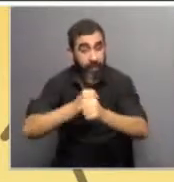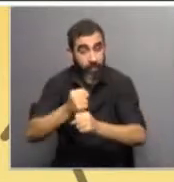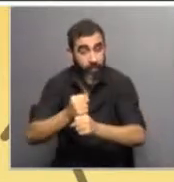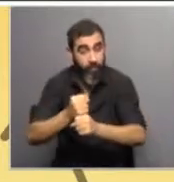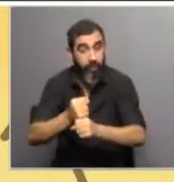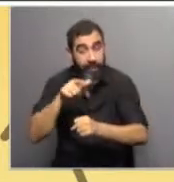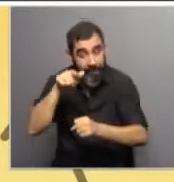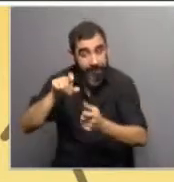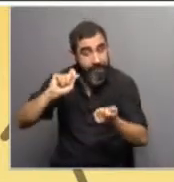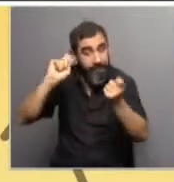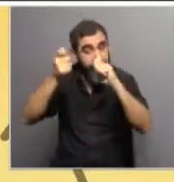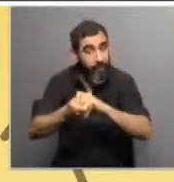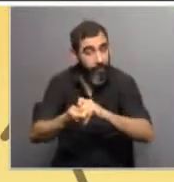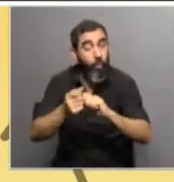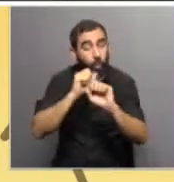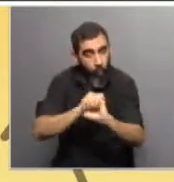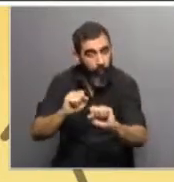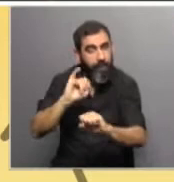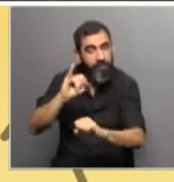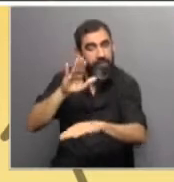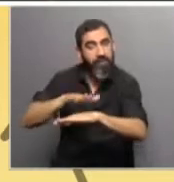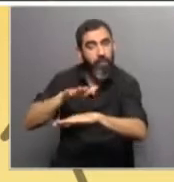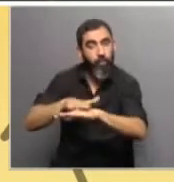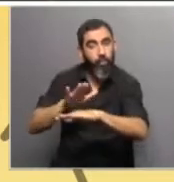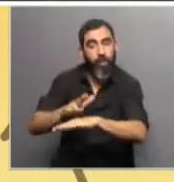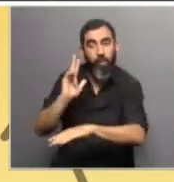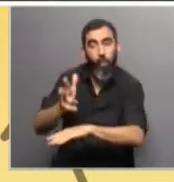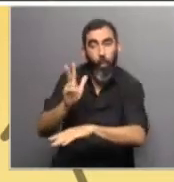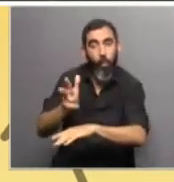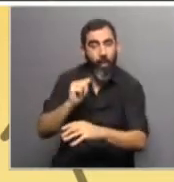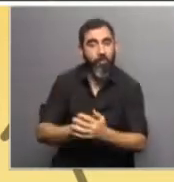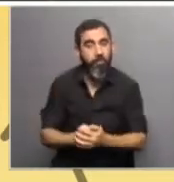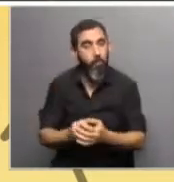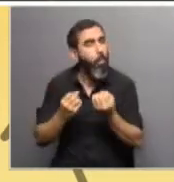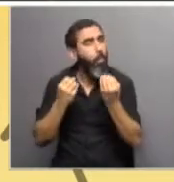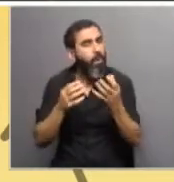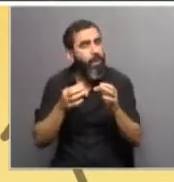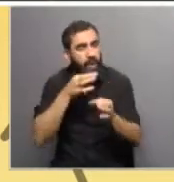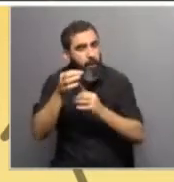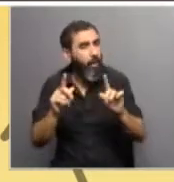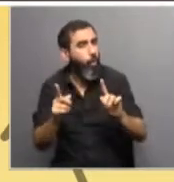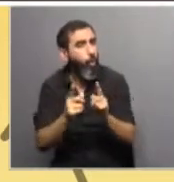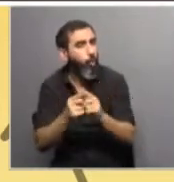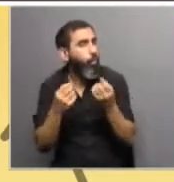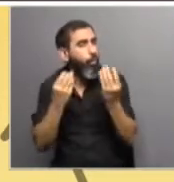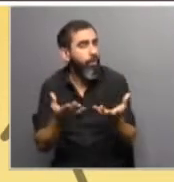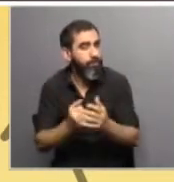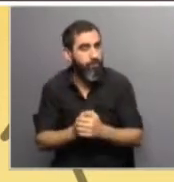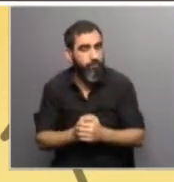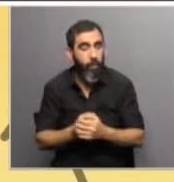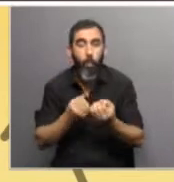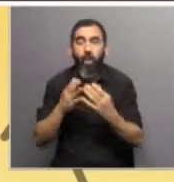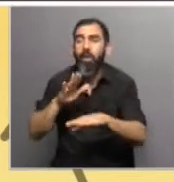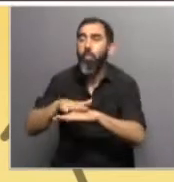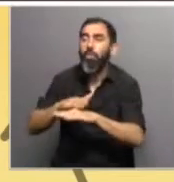y ese cambio se puede atribuir en parte a la acción humana. ¿Se puede explicar brevemente por qué? ¿Por qué se puede atribuir